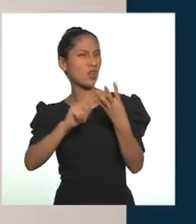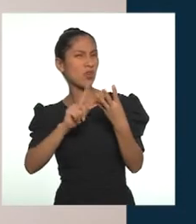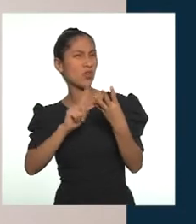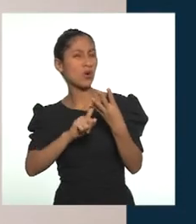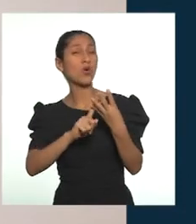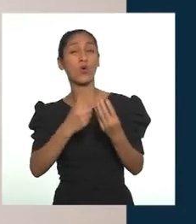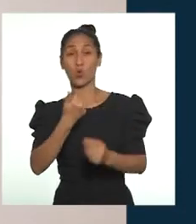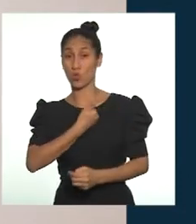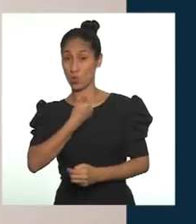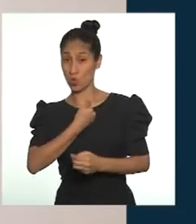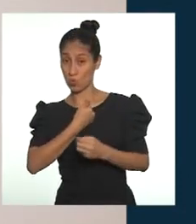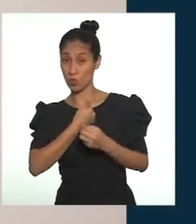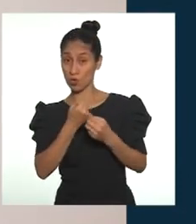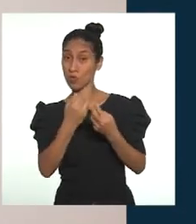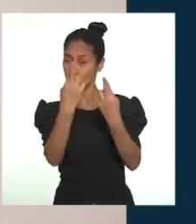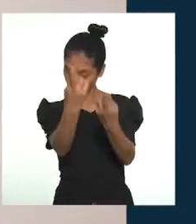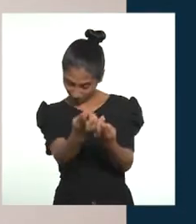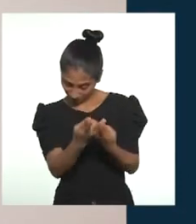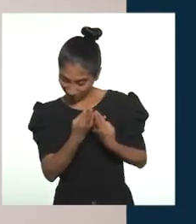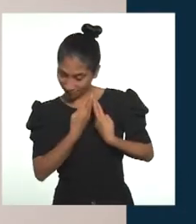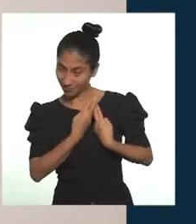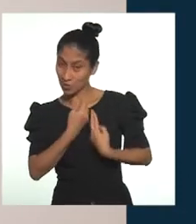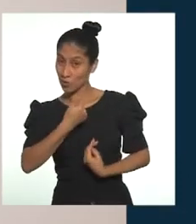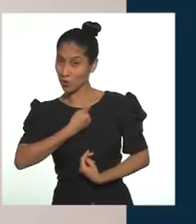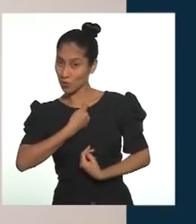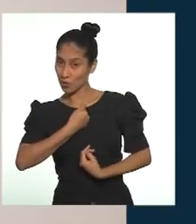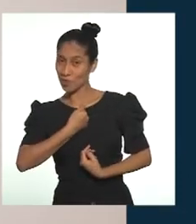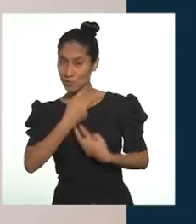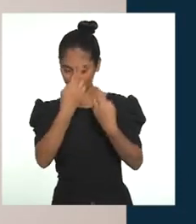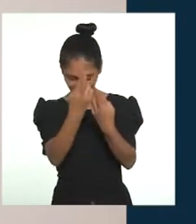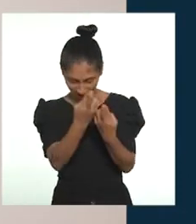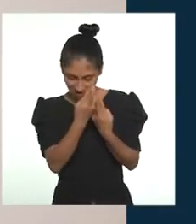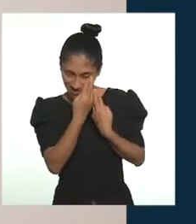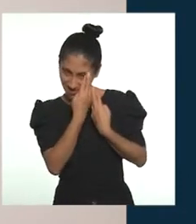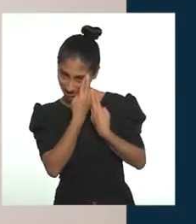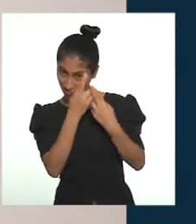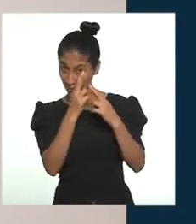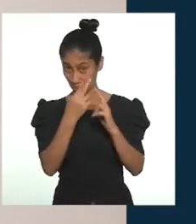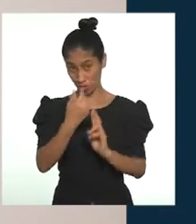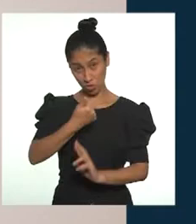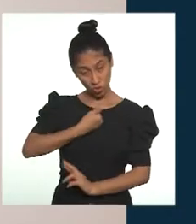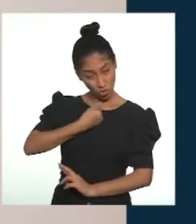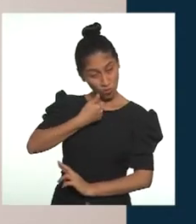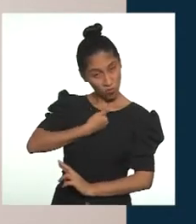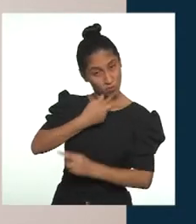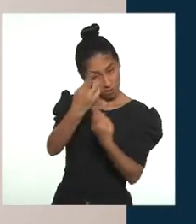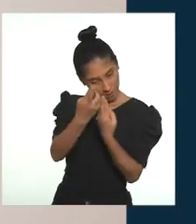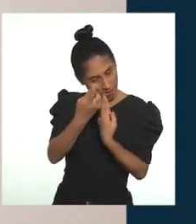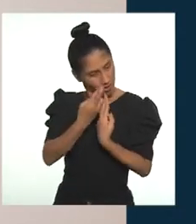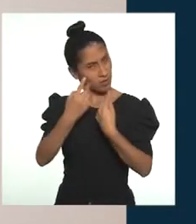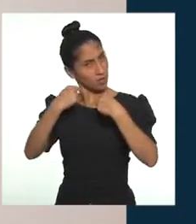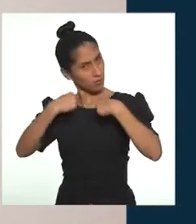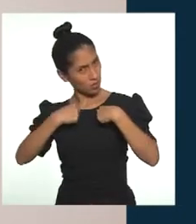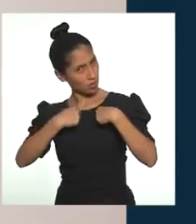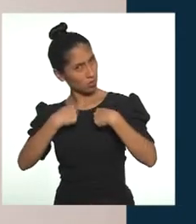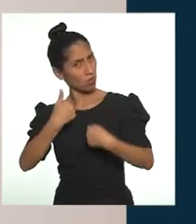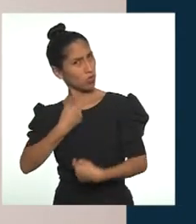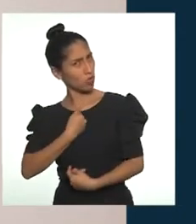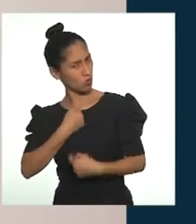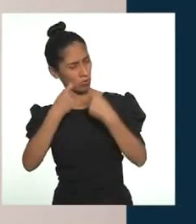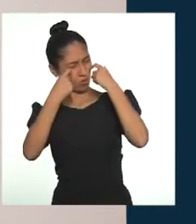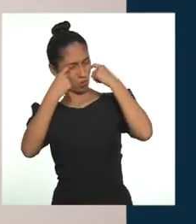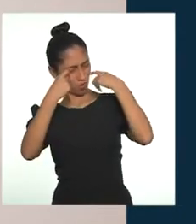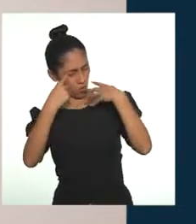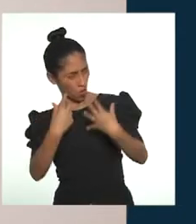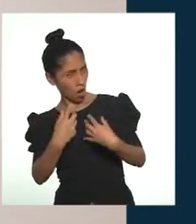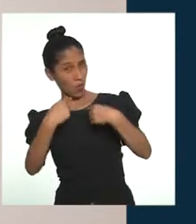autorrespeto. Respetarnos a nosotros mismos. ¿Realmente me respeto? ¿Me doy el valor que realmente